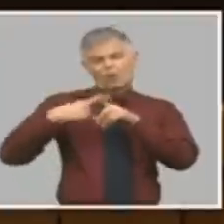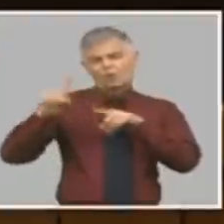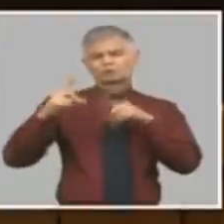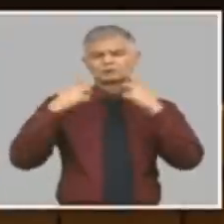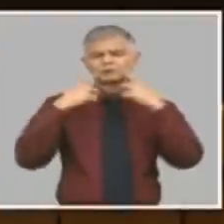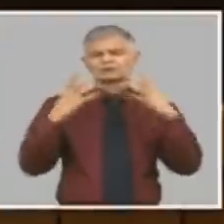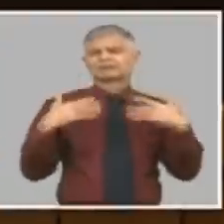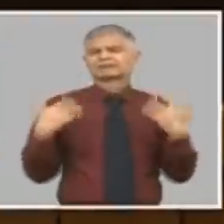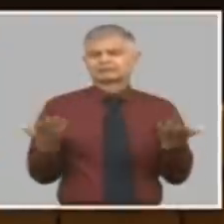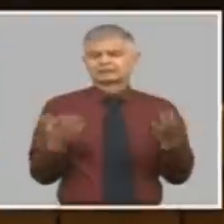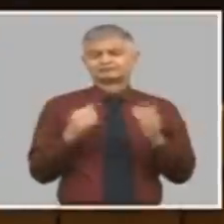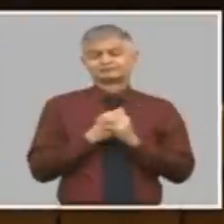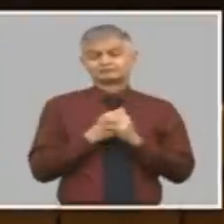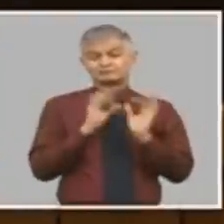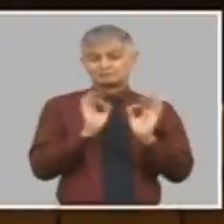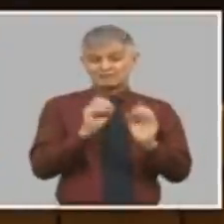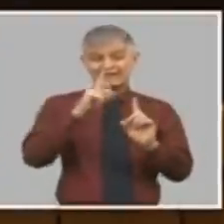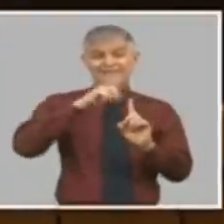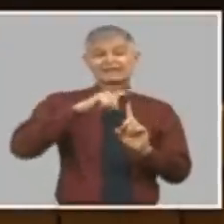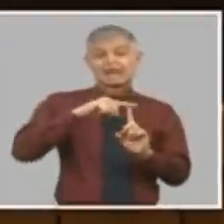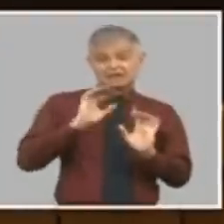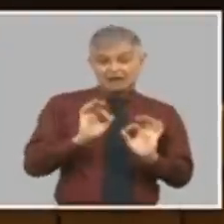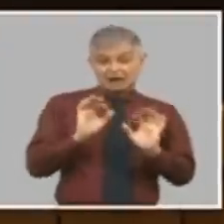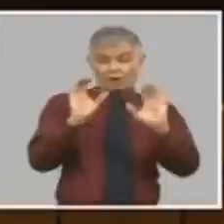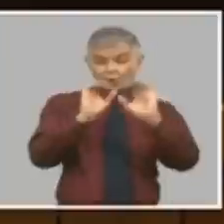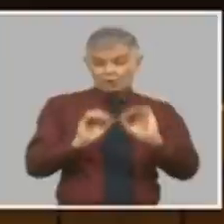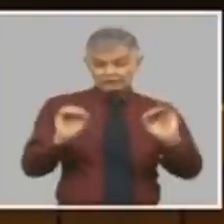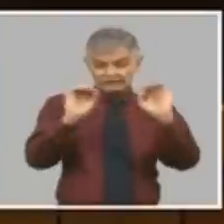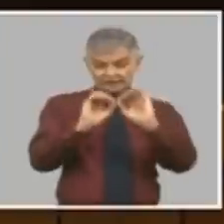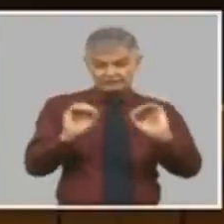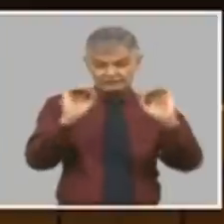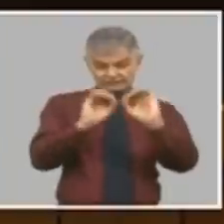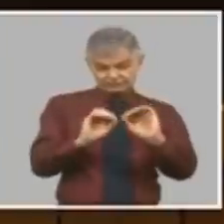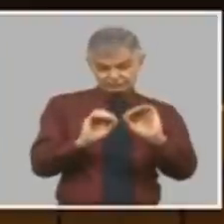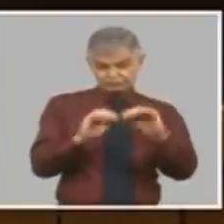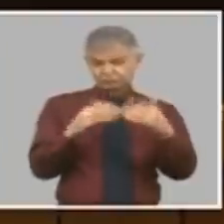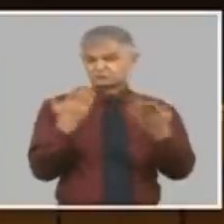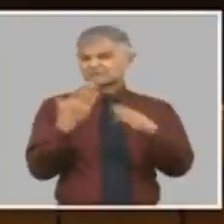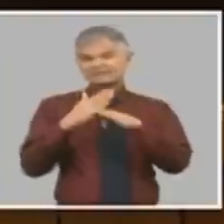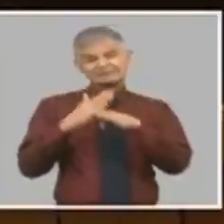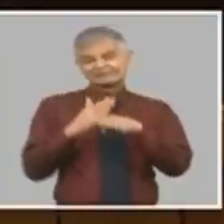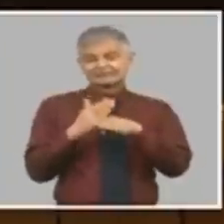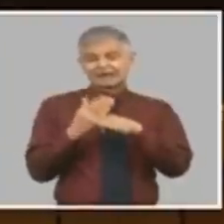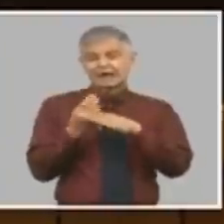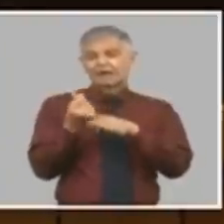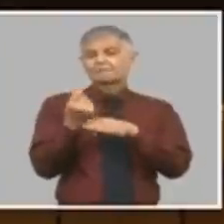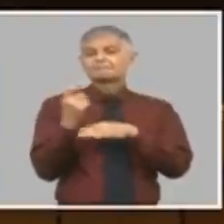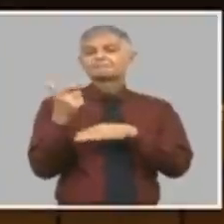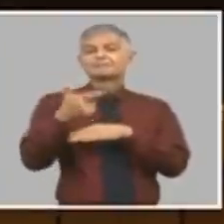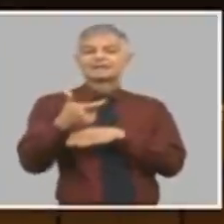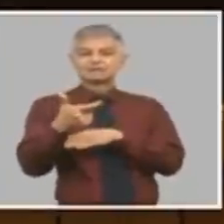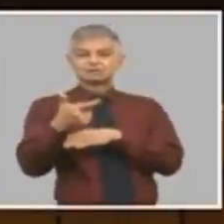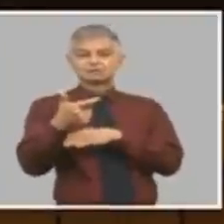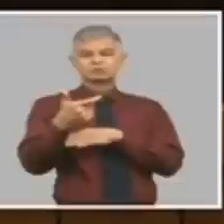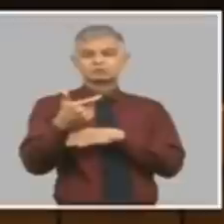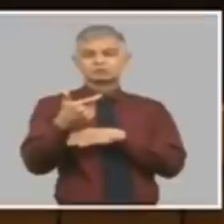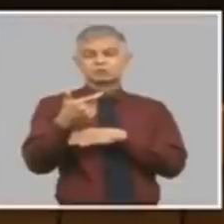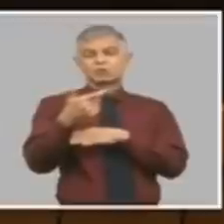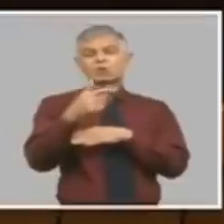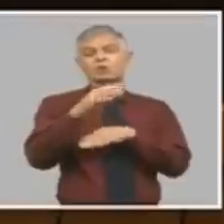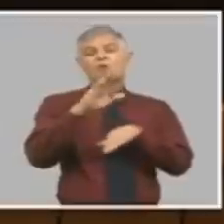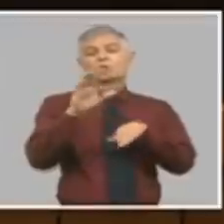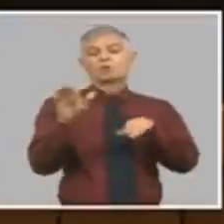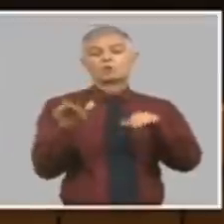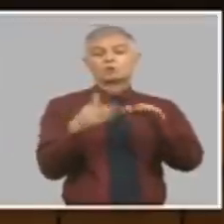la tarea de ordenamiento lleva previsto la devaluación del peso sobre el dólar y quitar una de las dos monedas que tenemos.